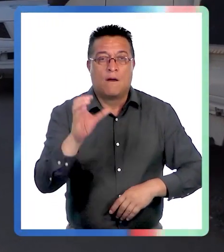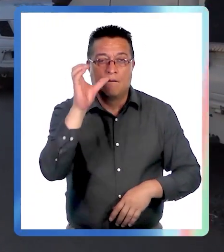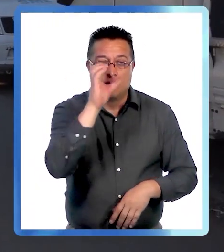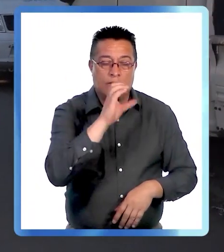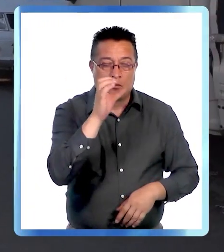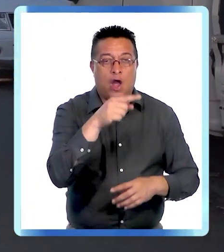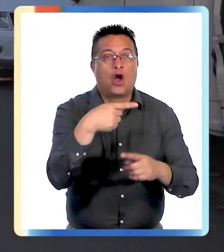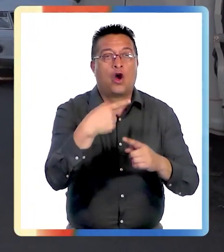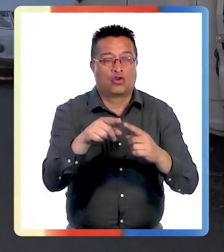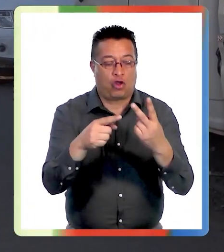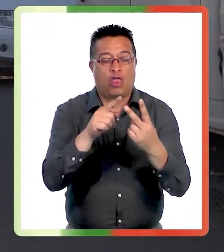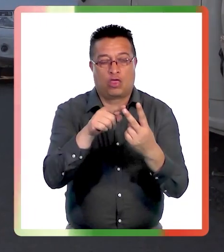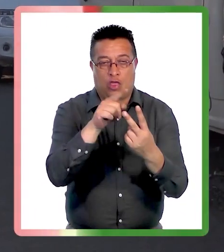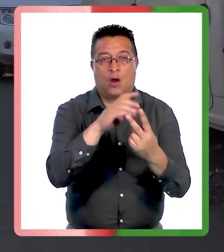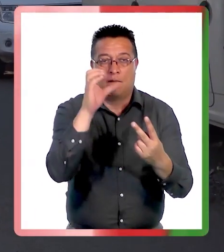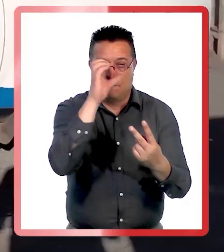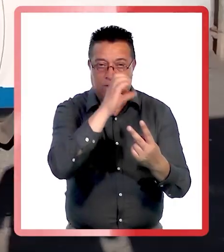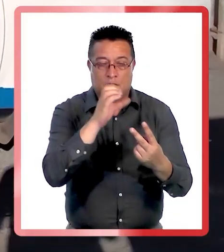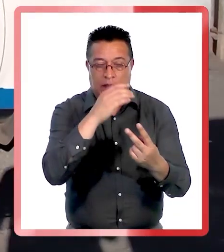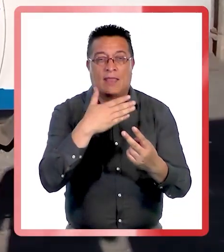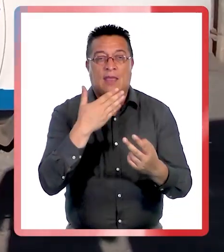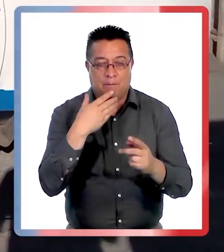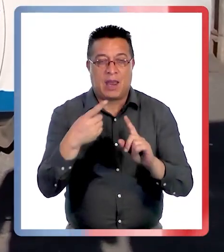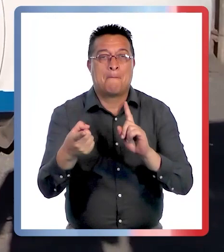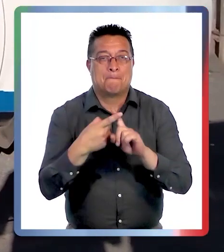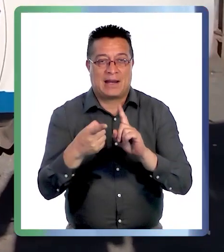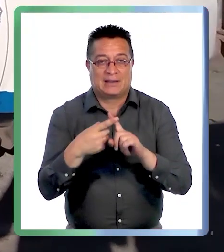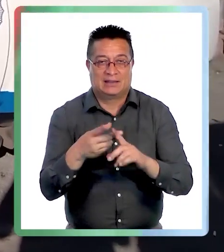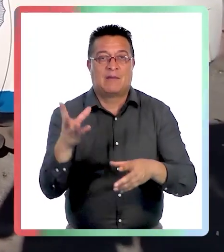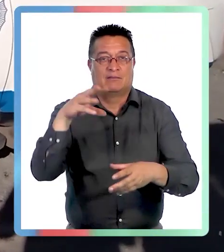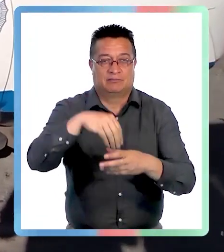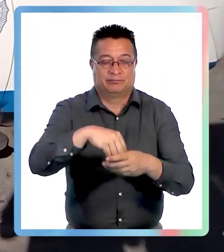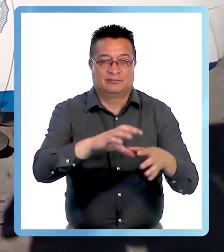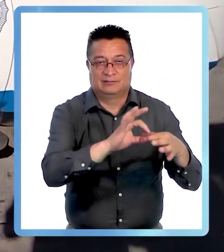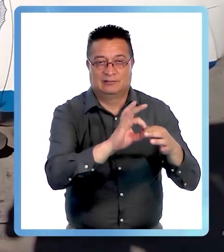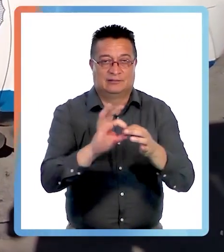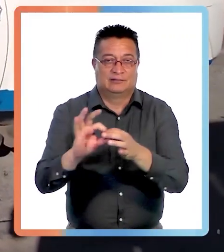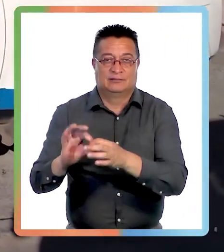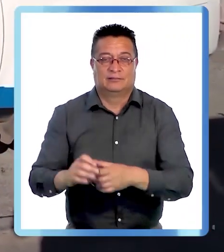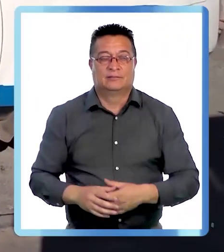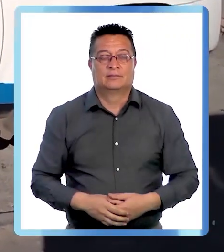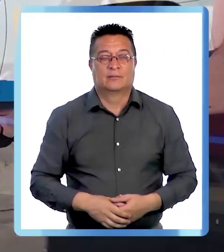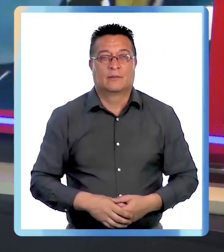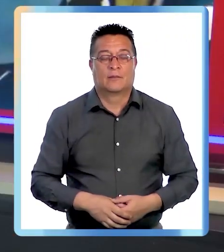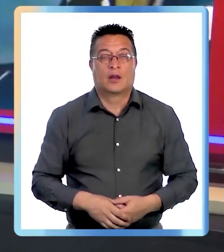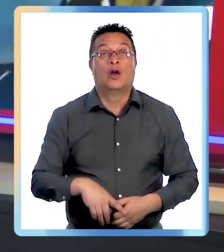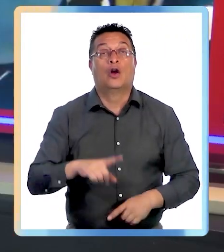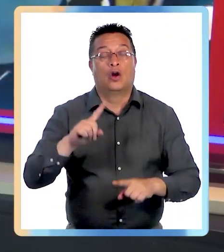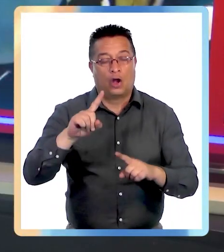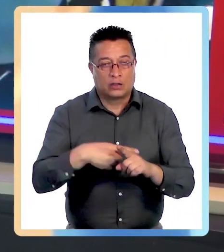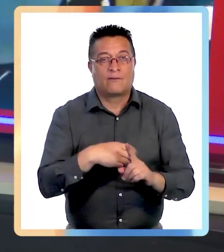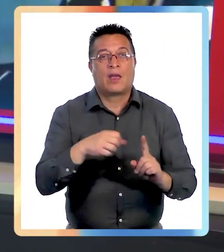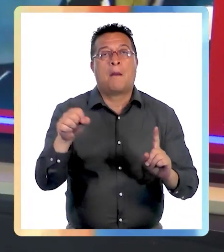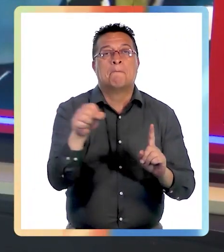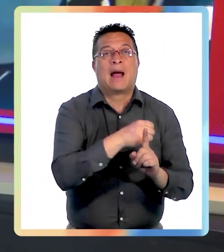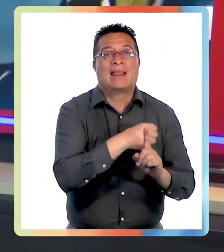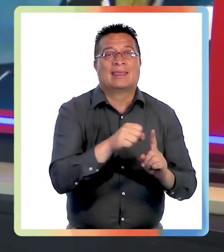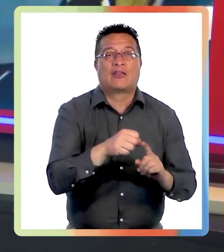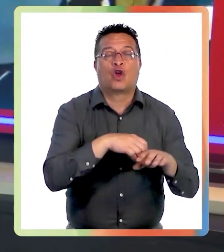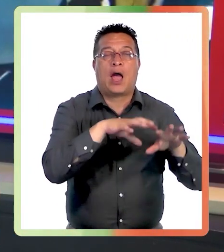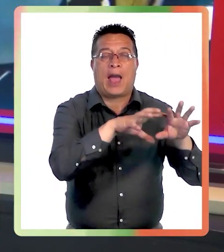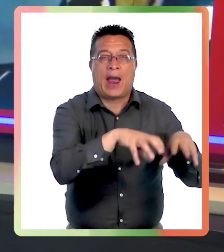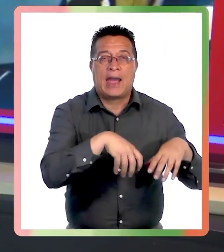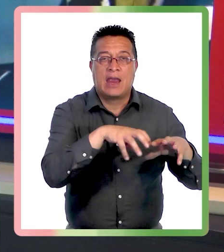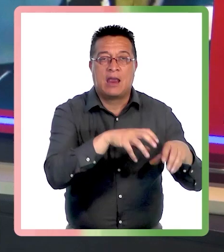para lograr dar con otros dos sujetos que también participaron en el violento hecho. Un nuevo caso de maltrato